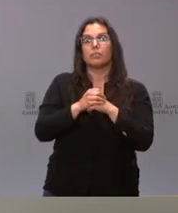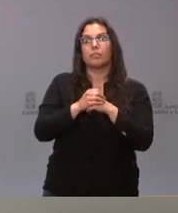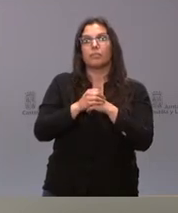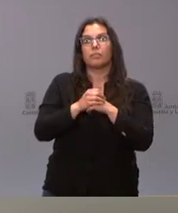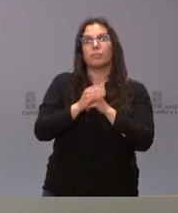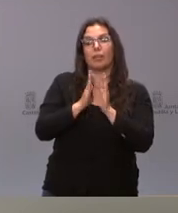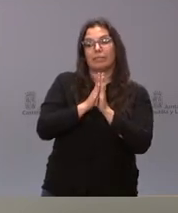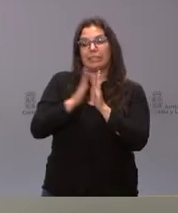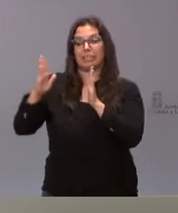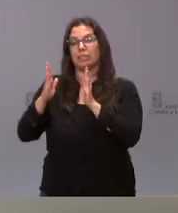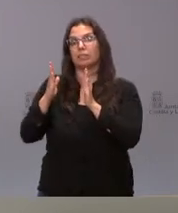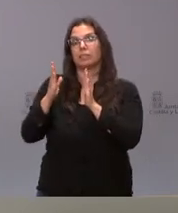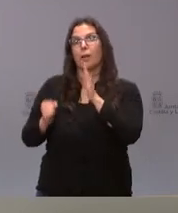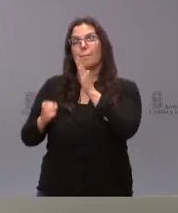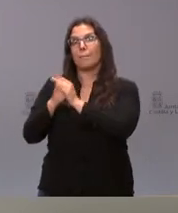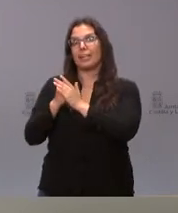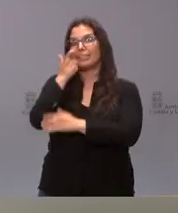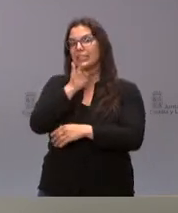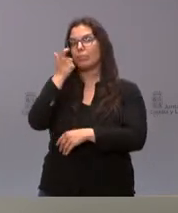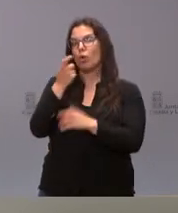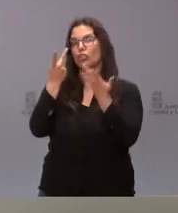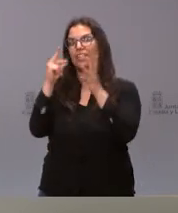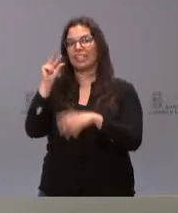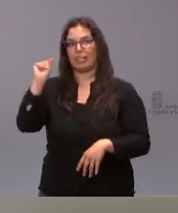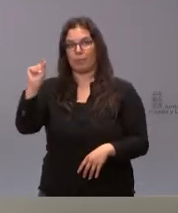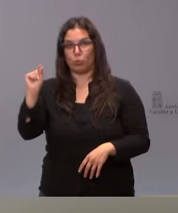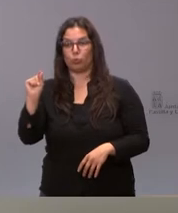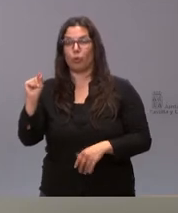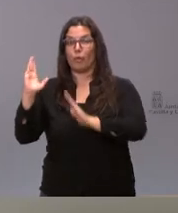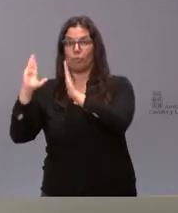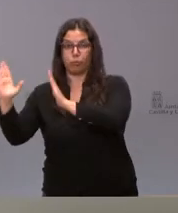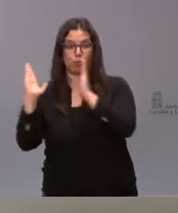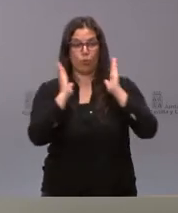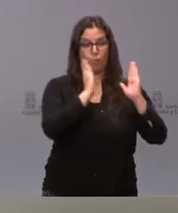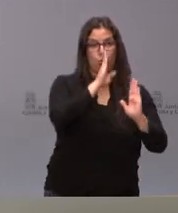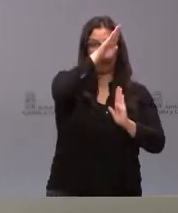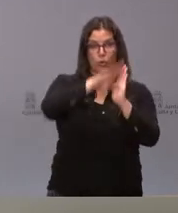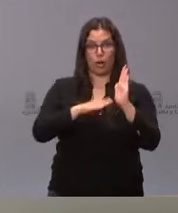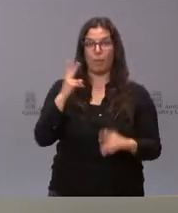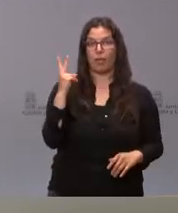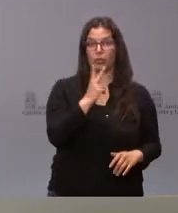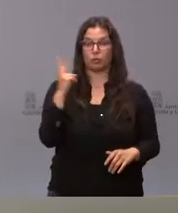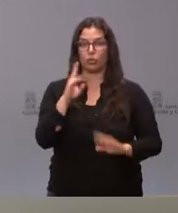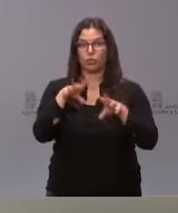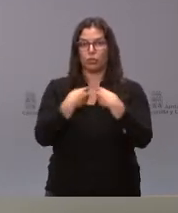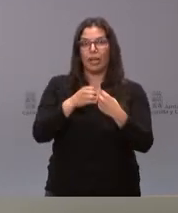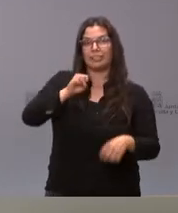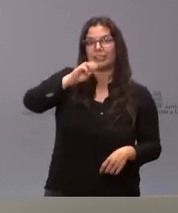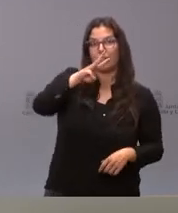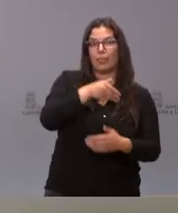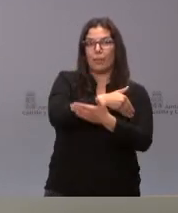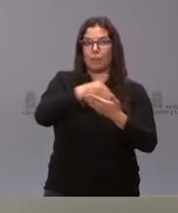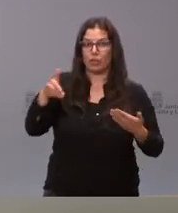un periodo máximo de 60 minutos. Por tanto, ambas actuaciones, 13 millones para la contratación del servicio de